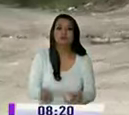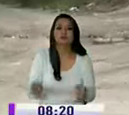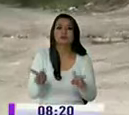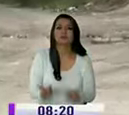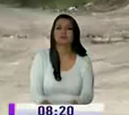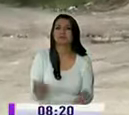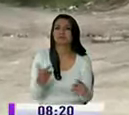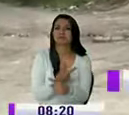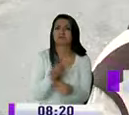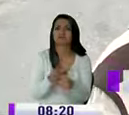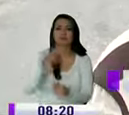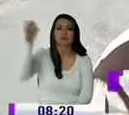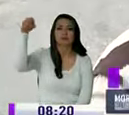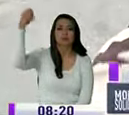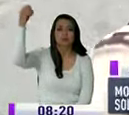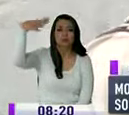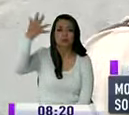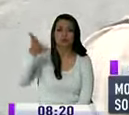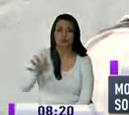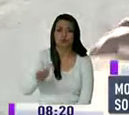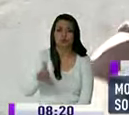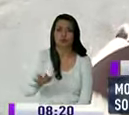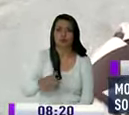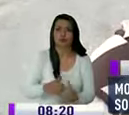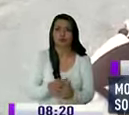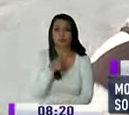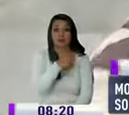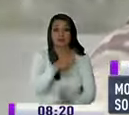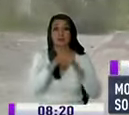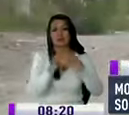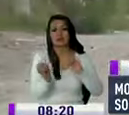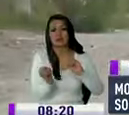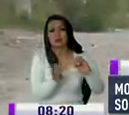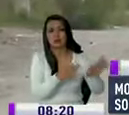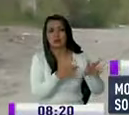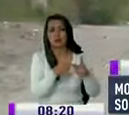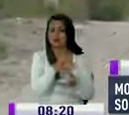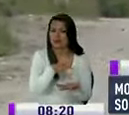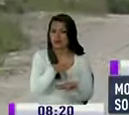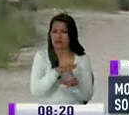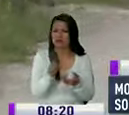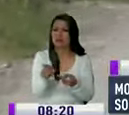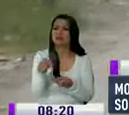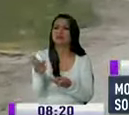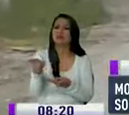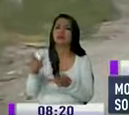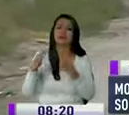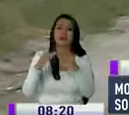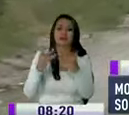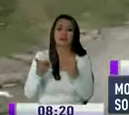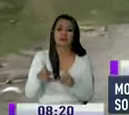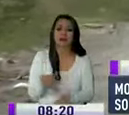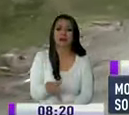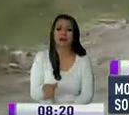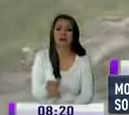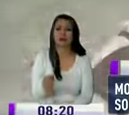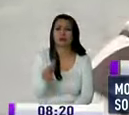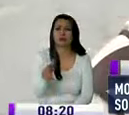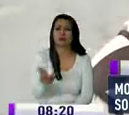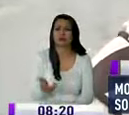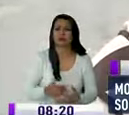se suma la falta de iluminación el día hay una casa botada y abajo bajan los casos ahí están